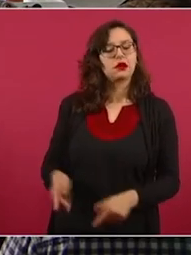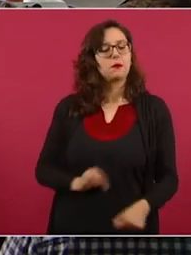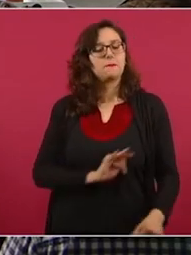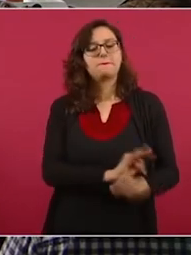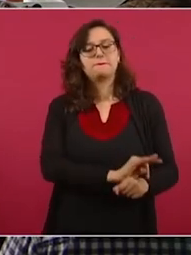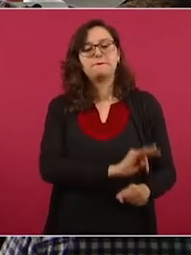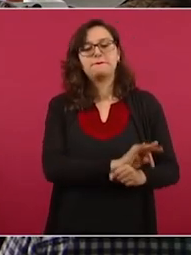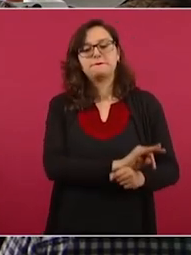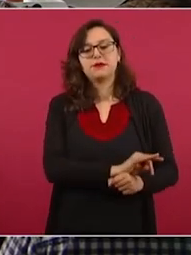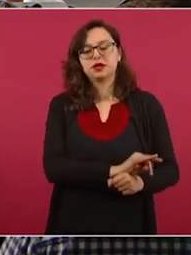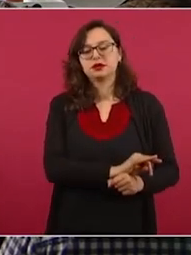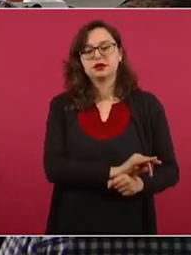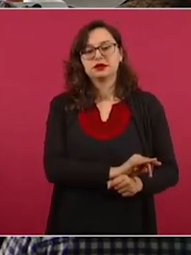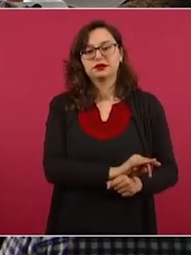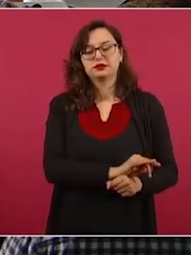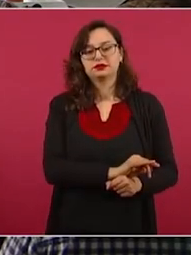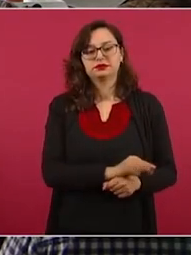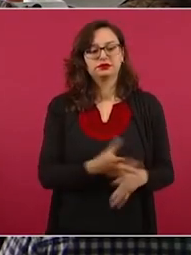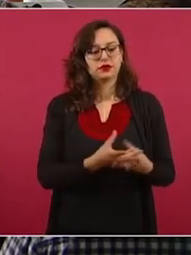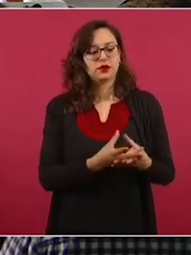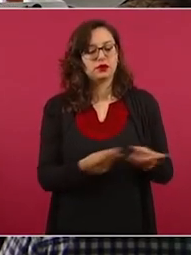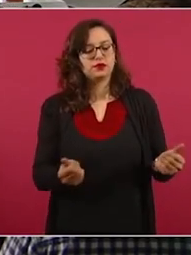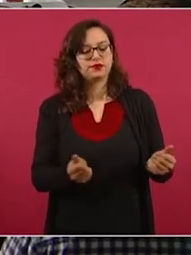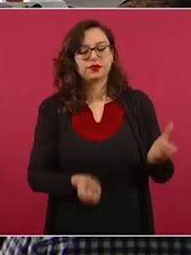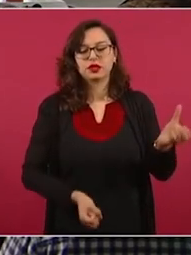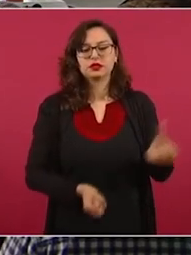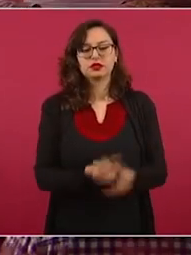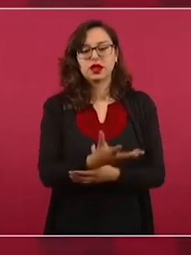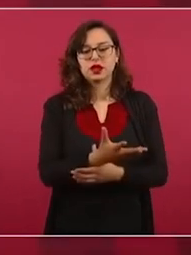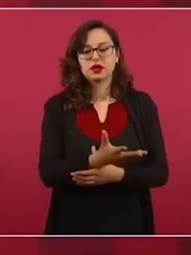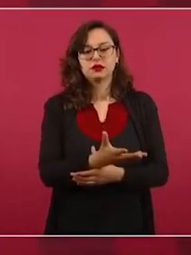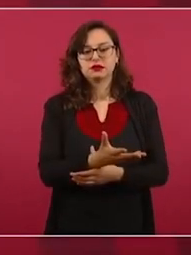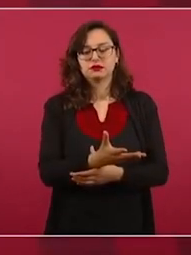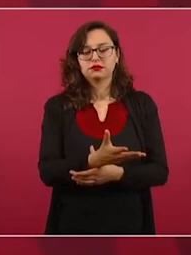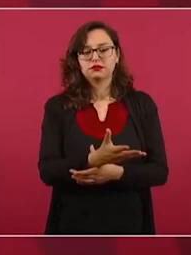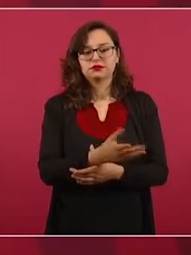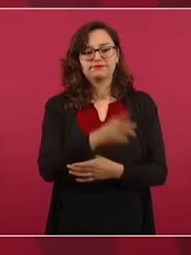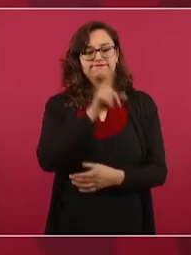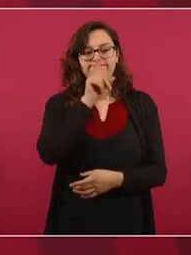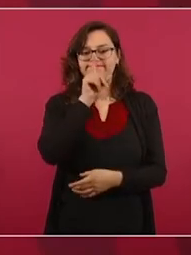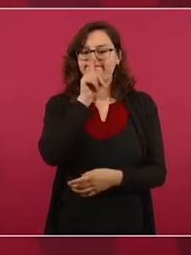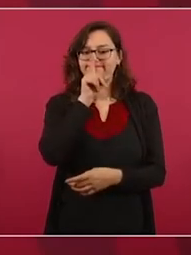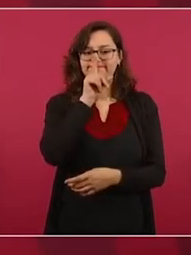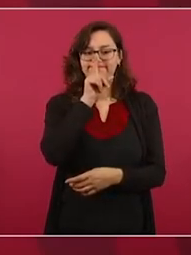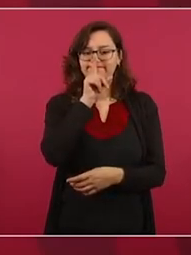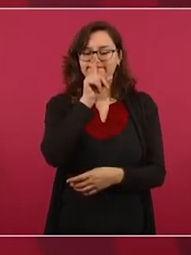resolver cualquier cosa. No,